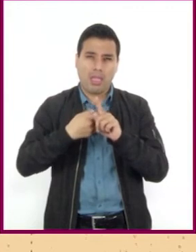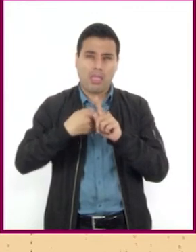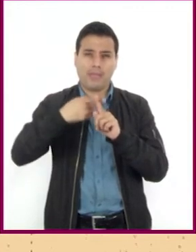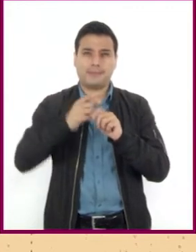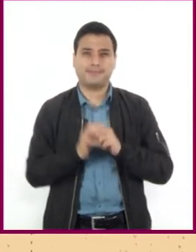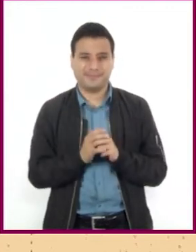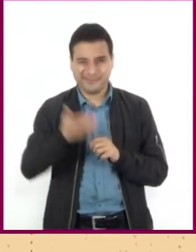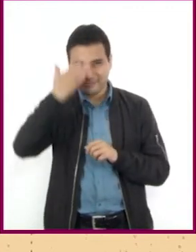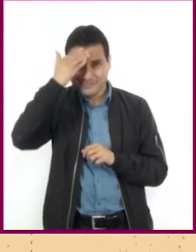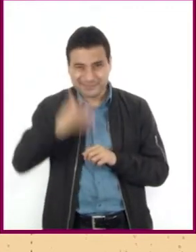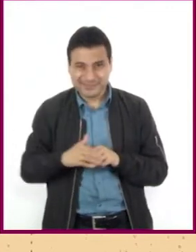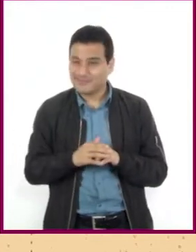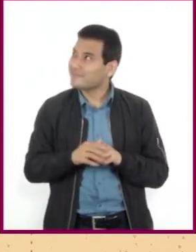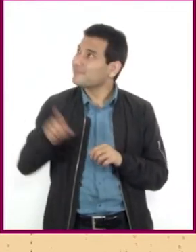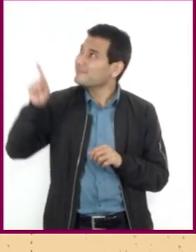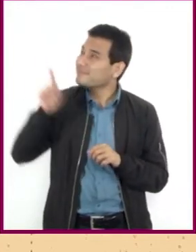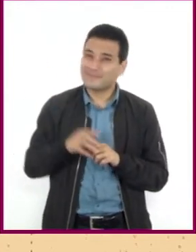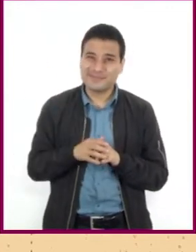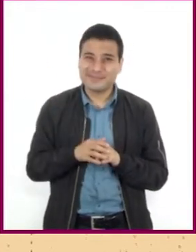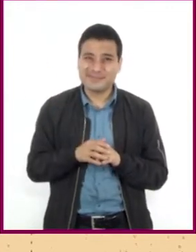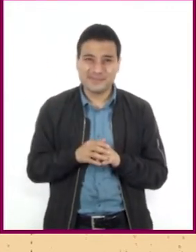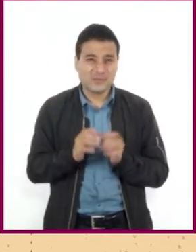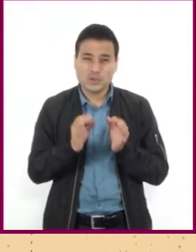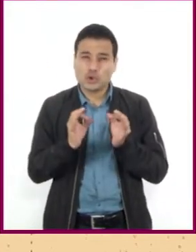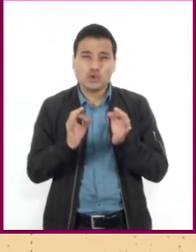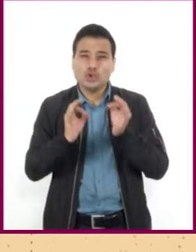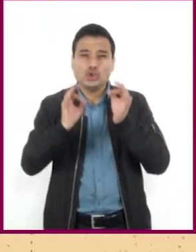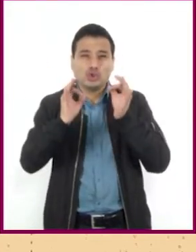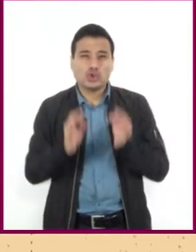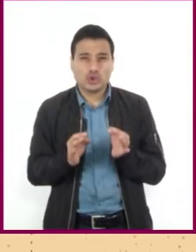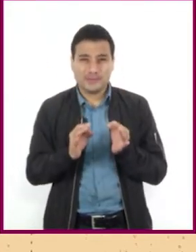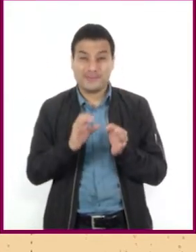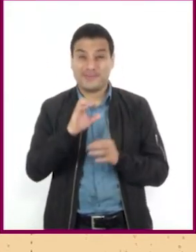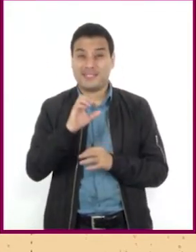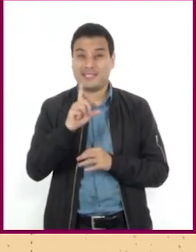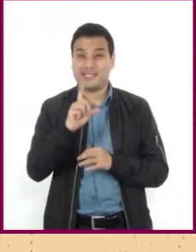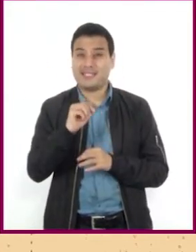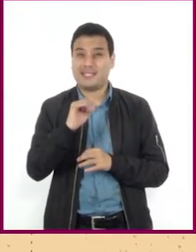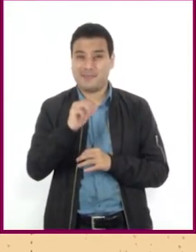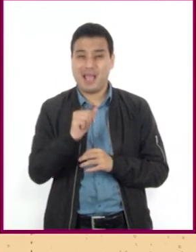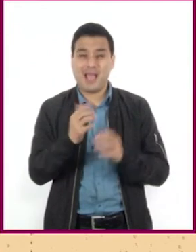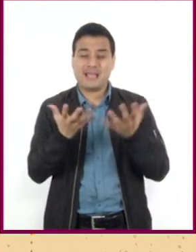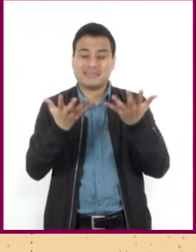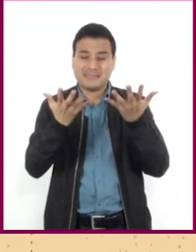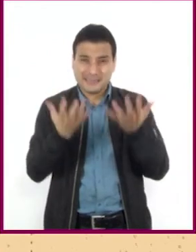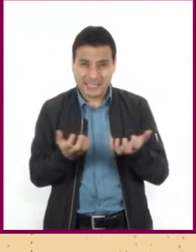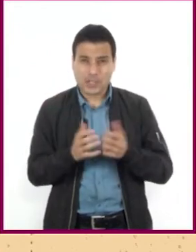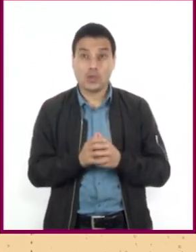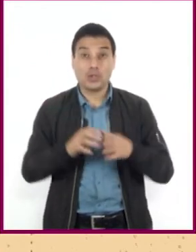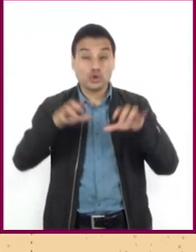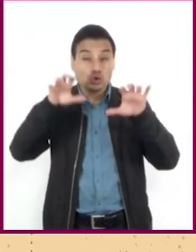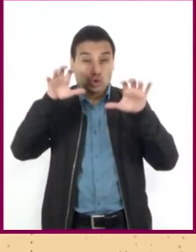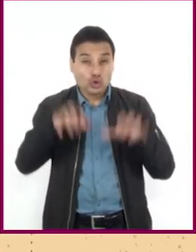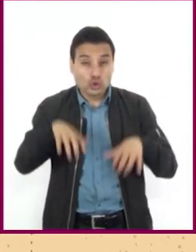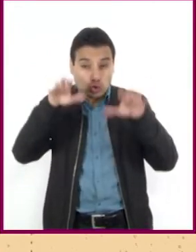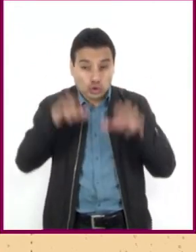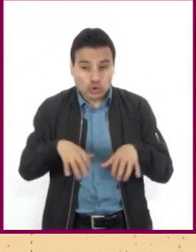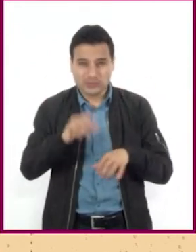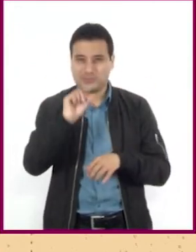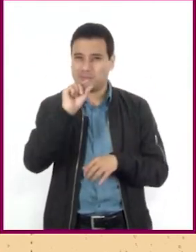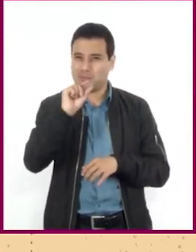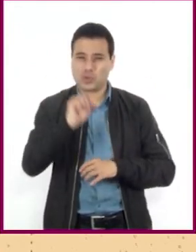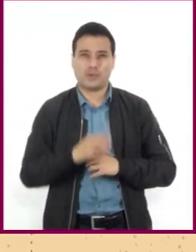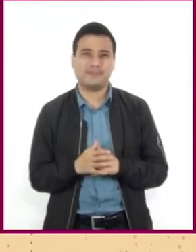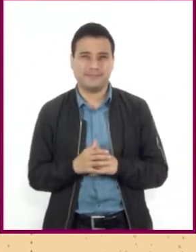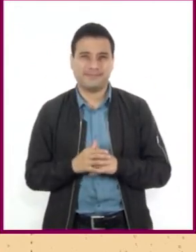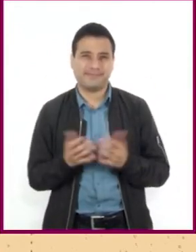Baja California Sur se localiza en la zona correspondiente al clima muy seco y las lluvias escasas que, por lo general,